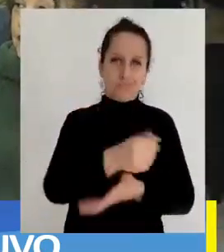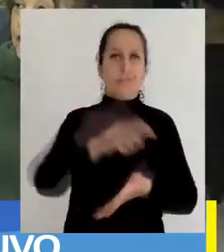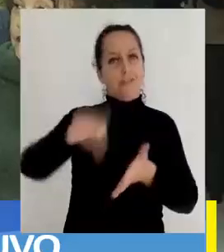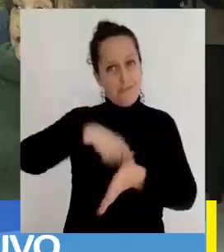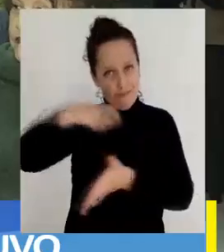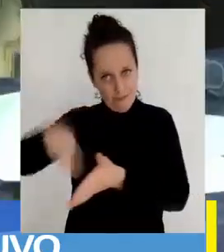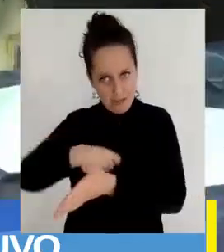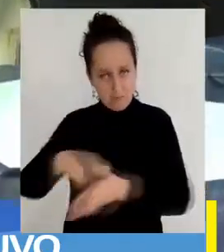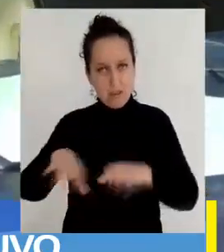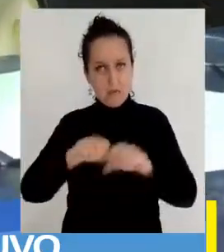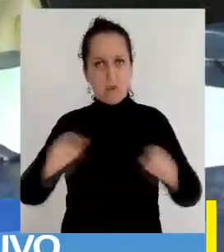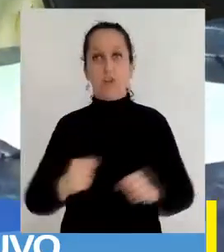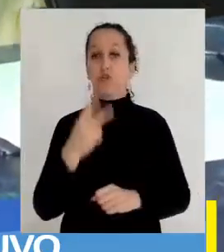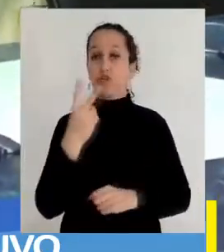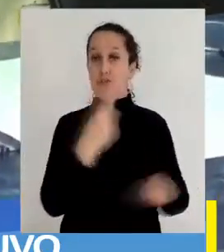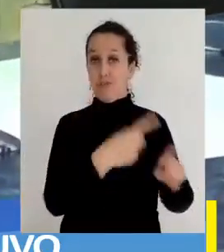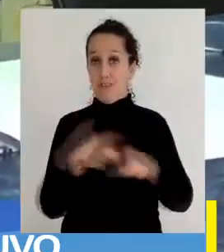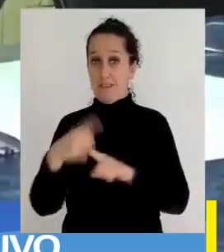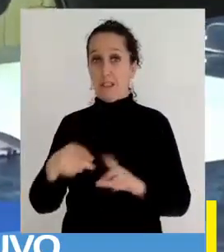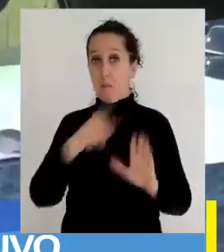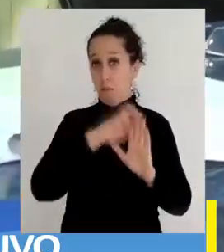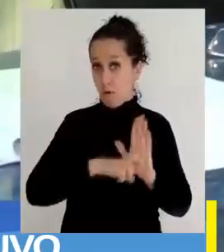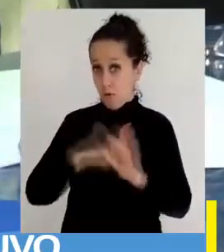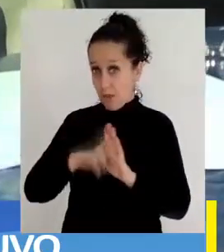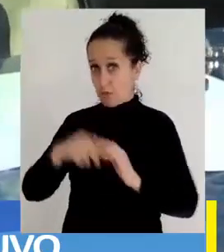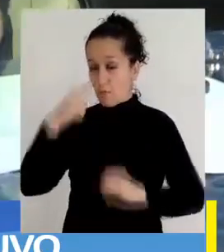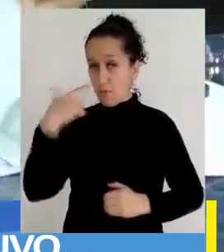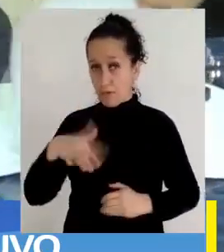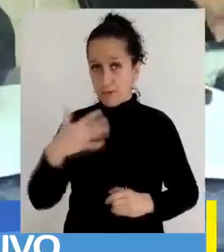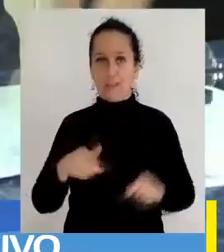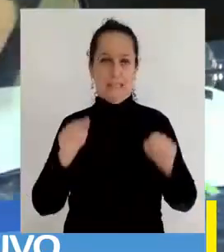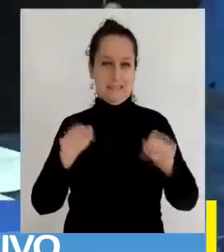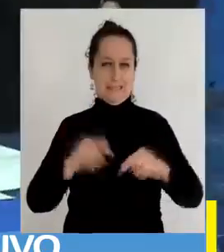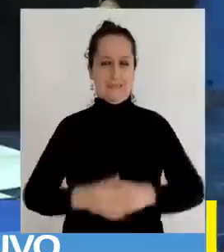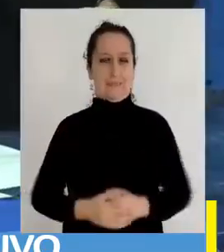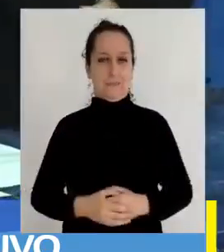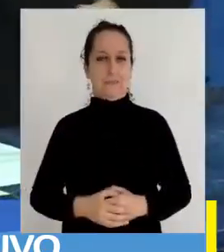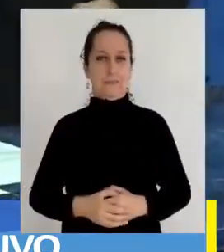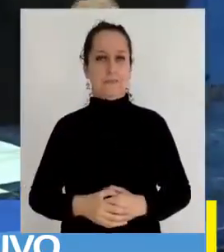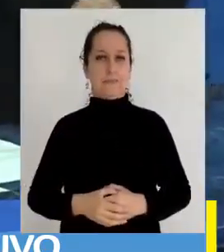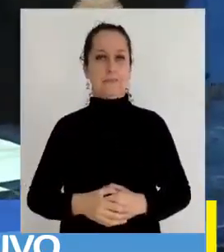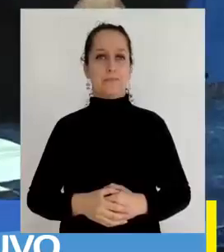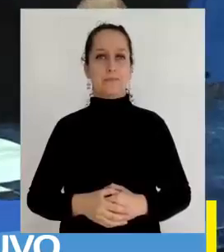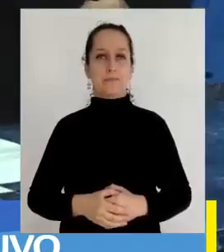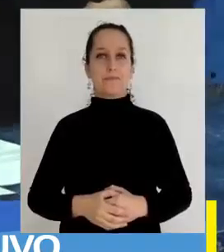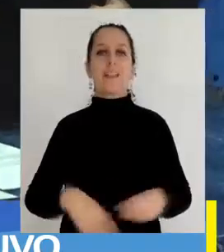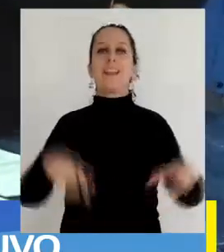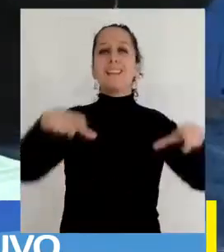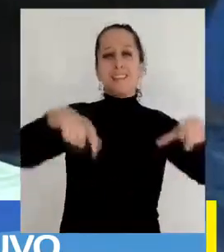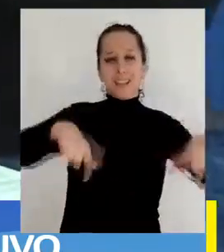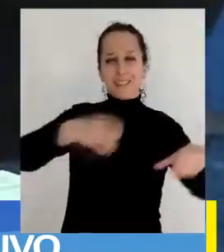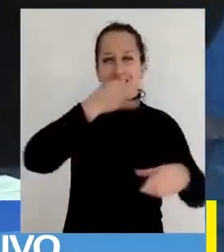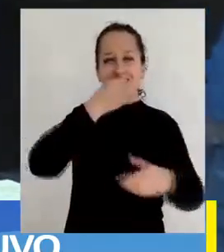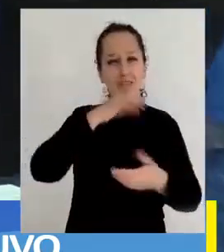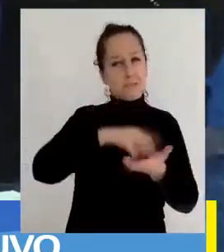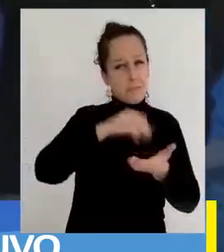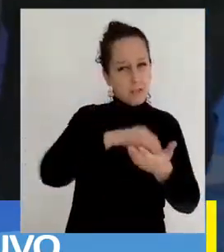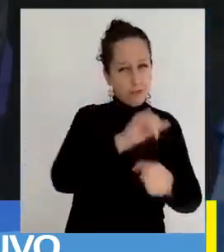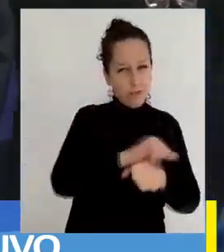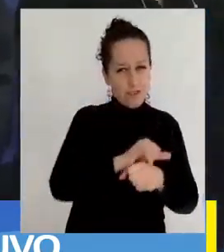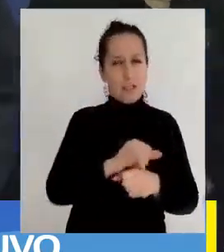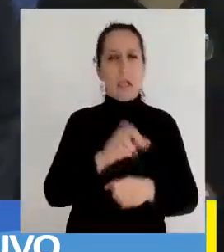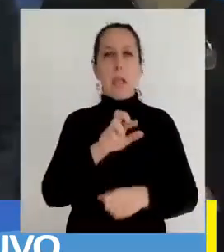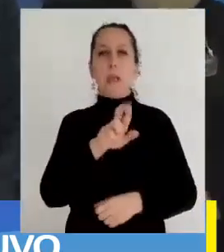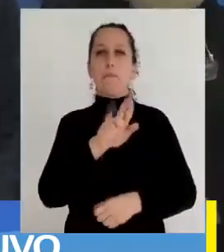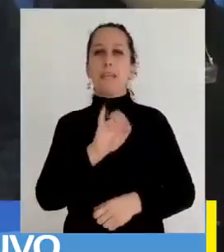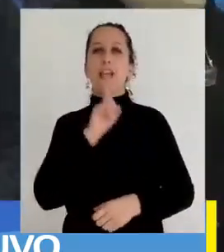recursos para ejecutar dos importantes proyectos para el sector. Por un lado está la cancha de pasto sintético